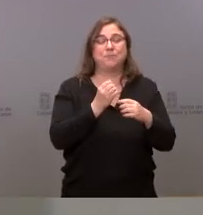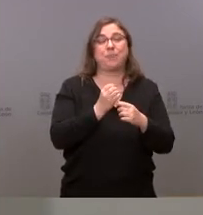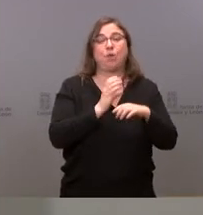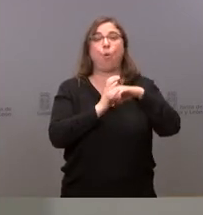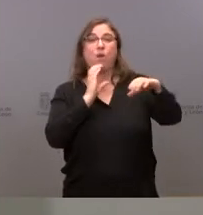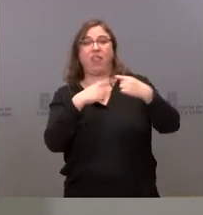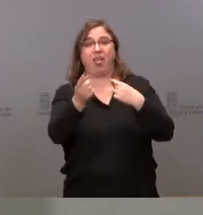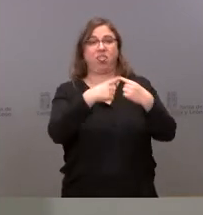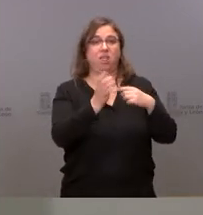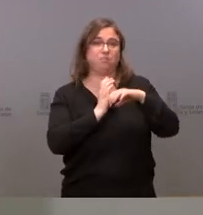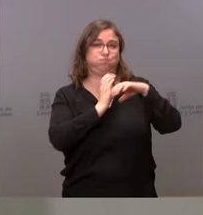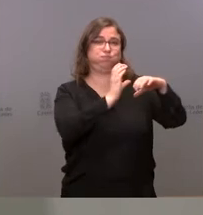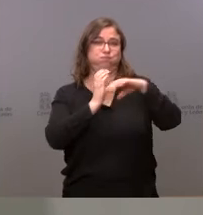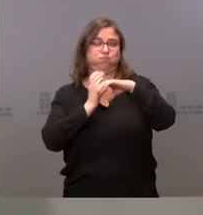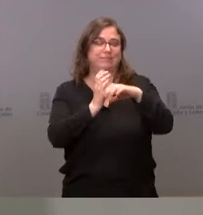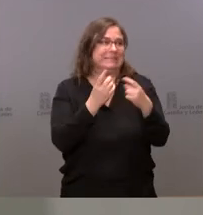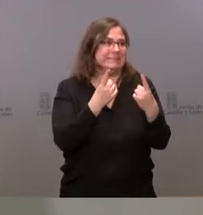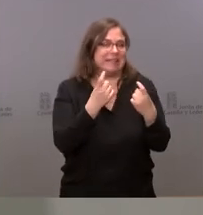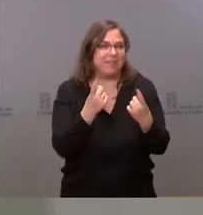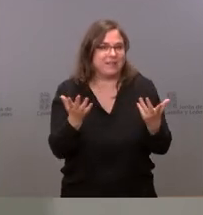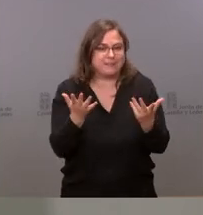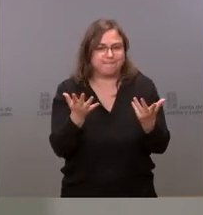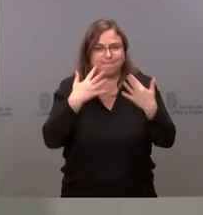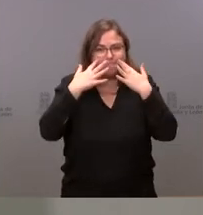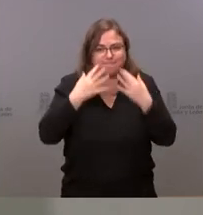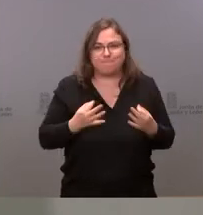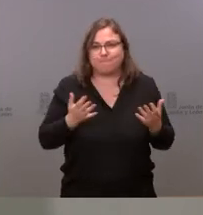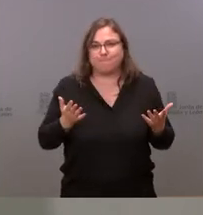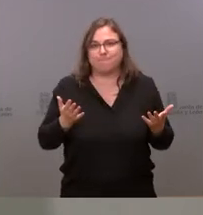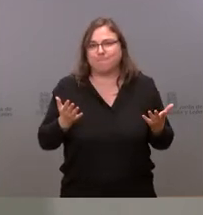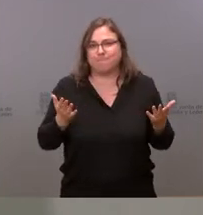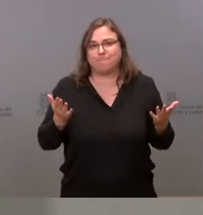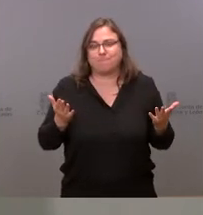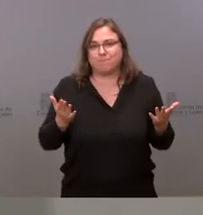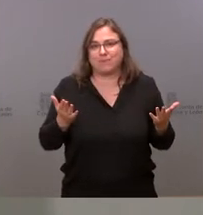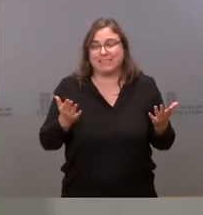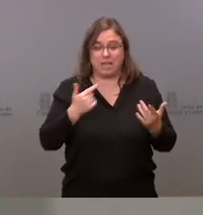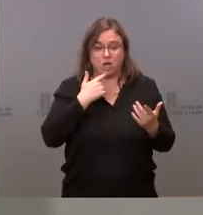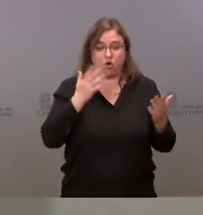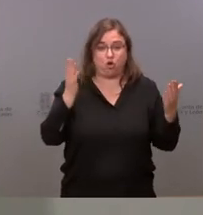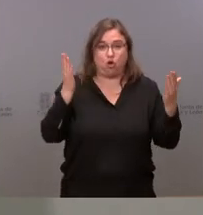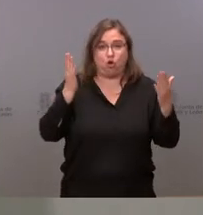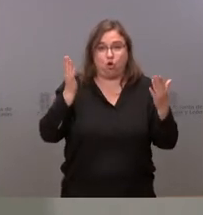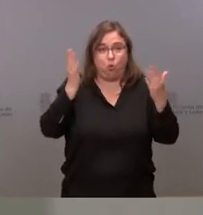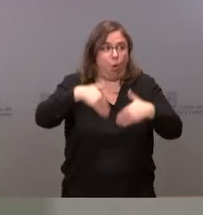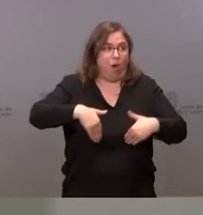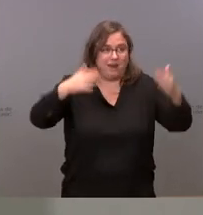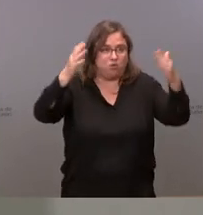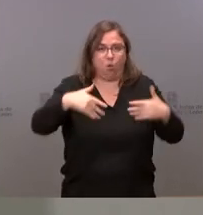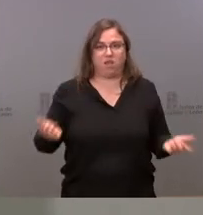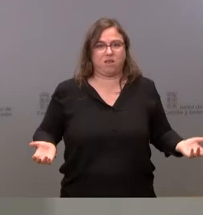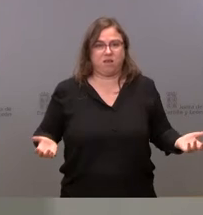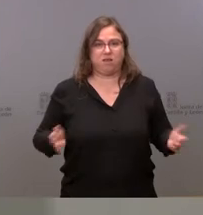que lógicamente no es que carezcamos de ellas es que no existen seguramente en disposición